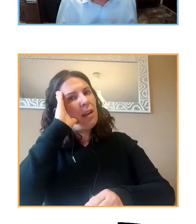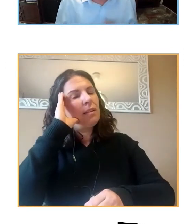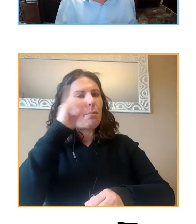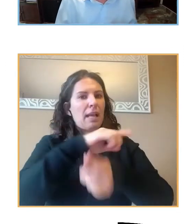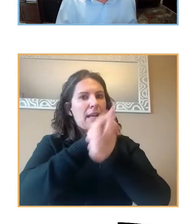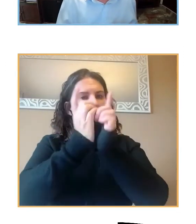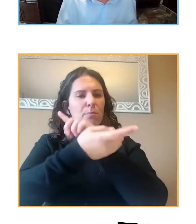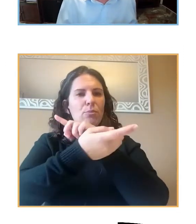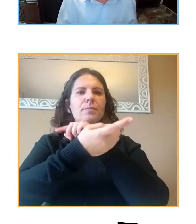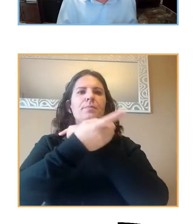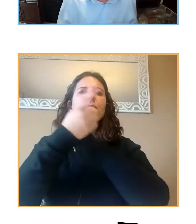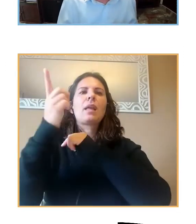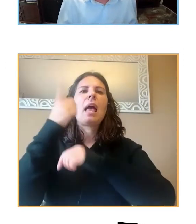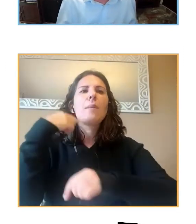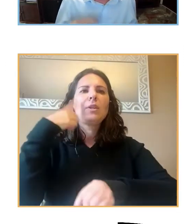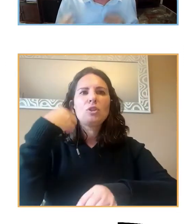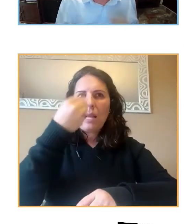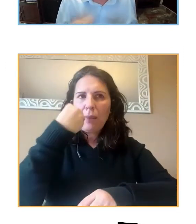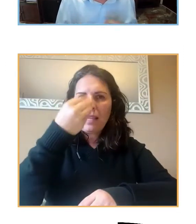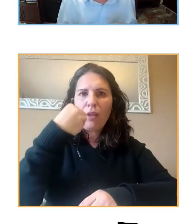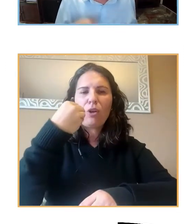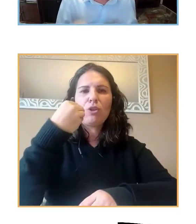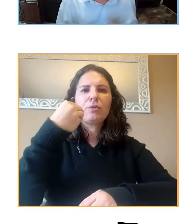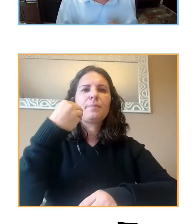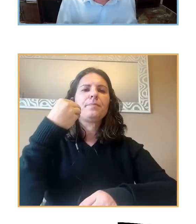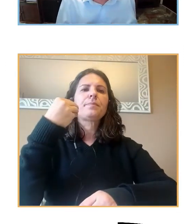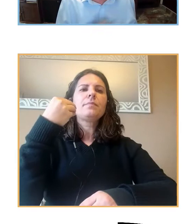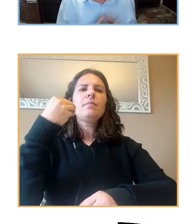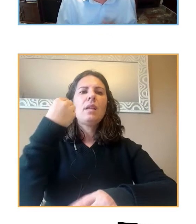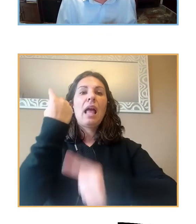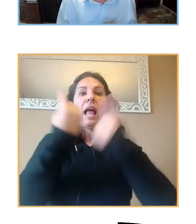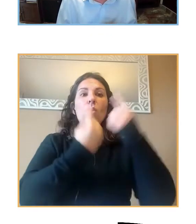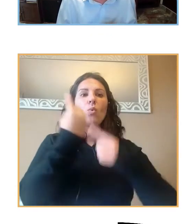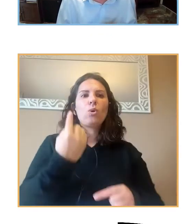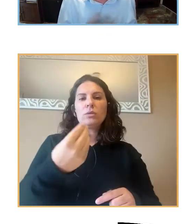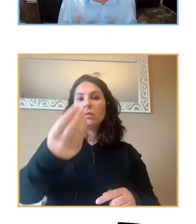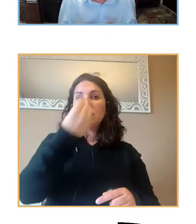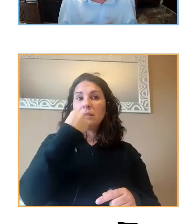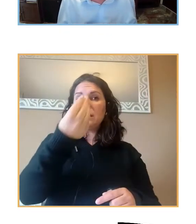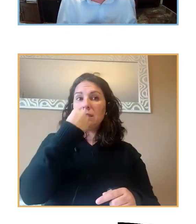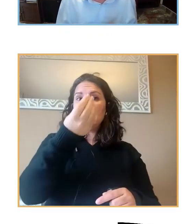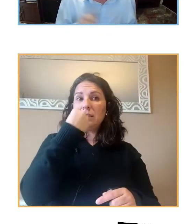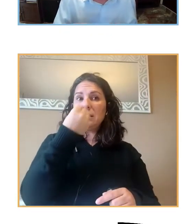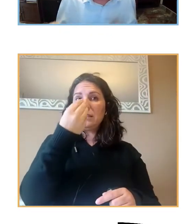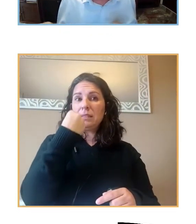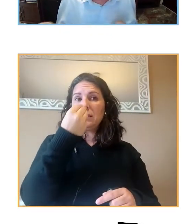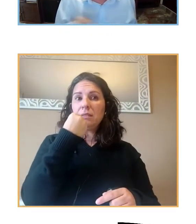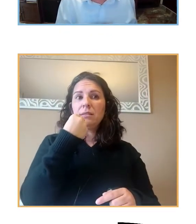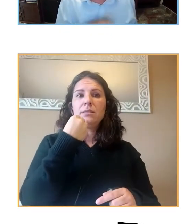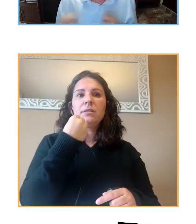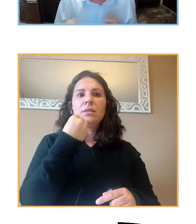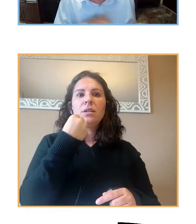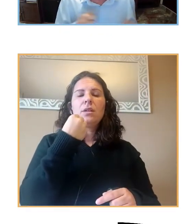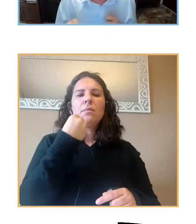cambio de hábitos alimenticios, algunos mayor consumo de mayor alimentos o a deshoras, a